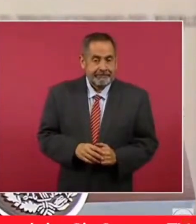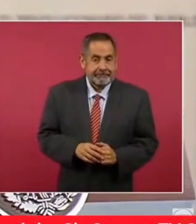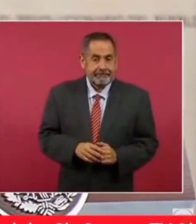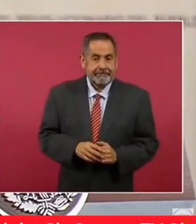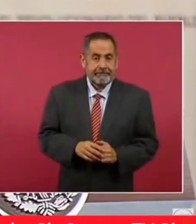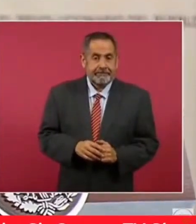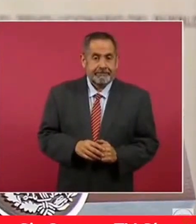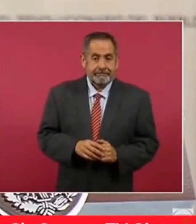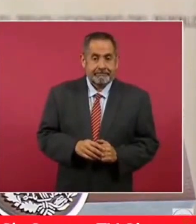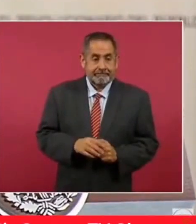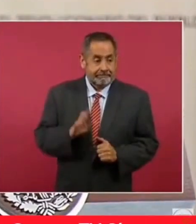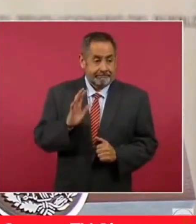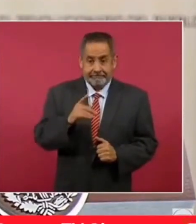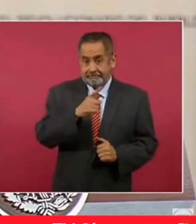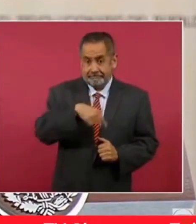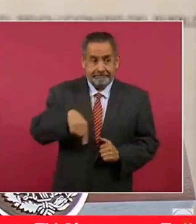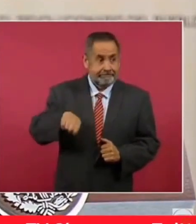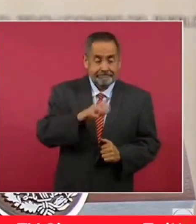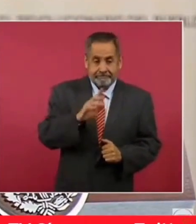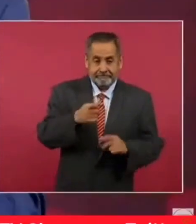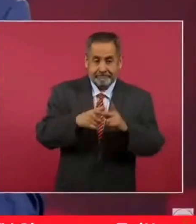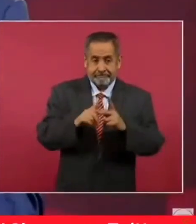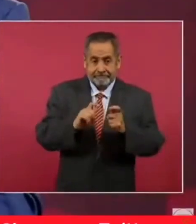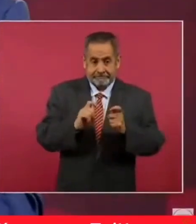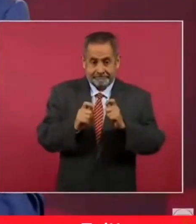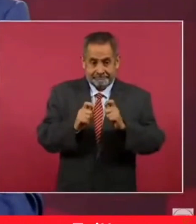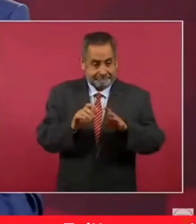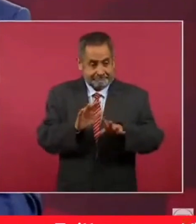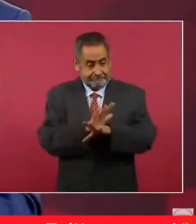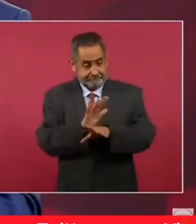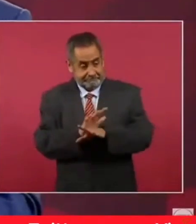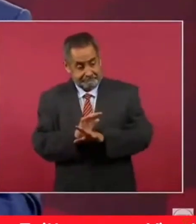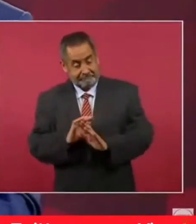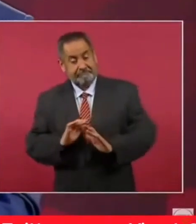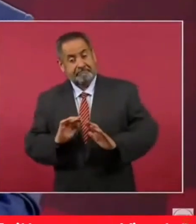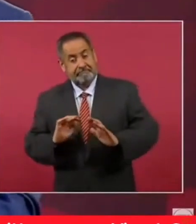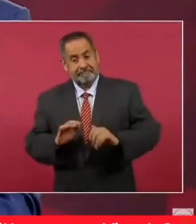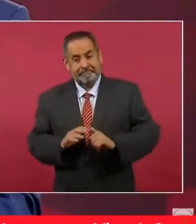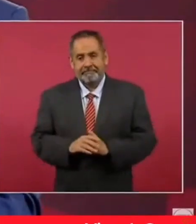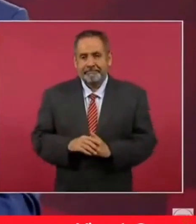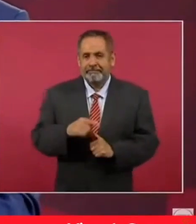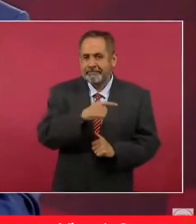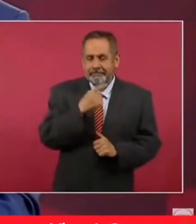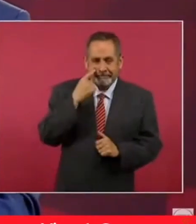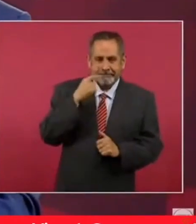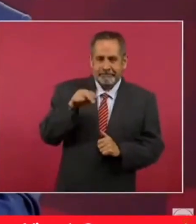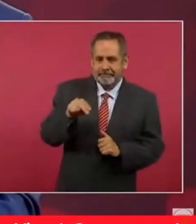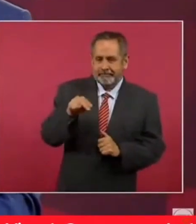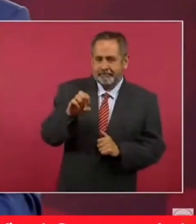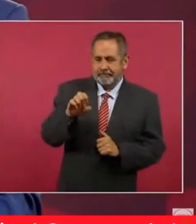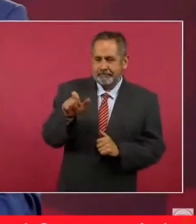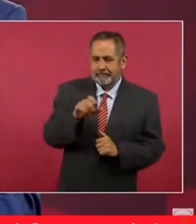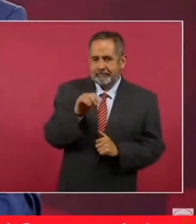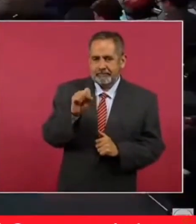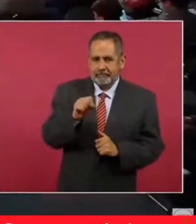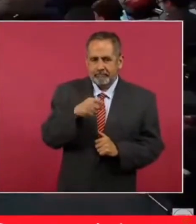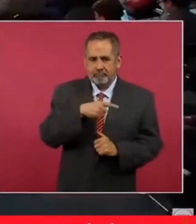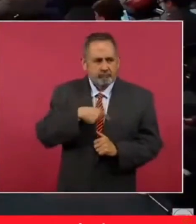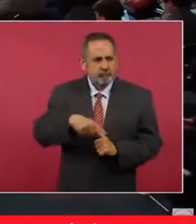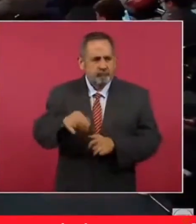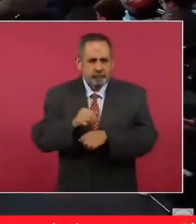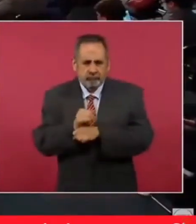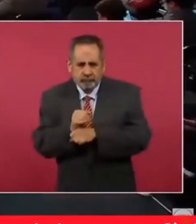cambiando, ¿no? Porque el que Nexus haya mandado a hacer ese estudio,